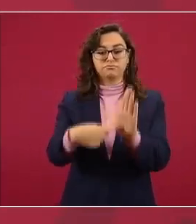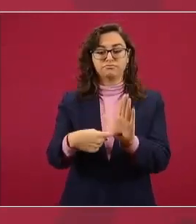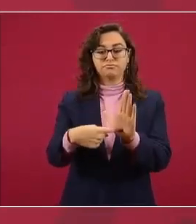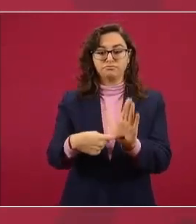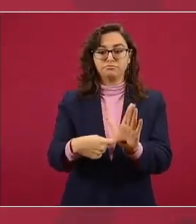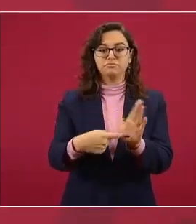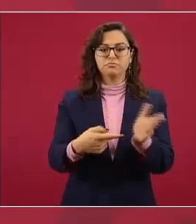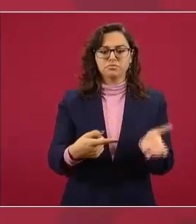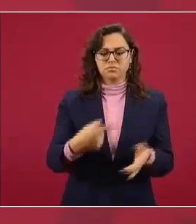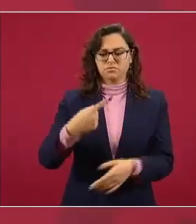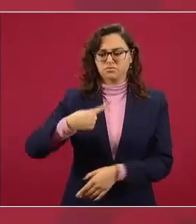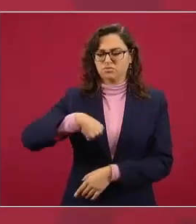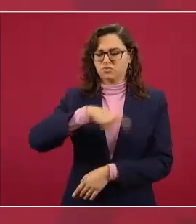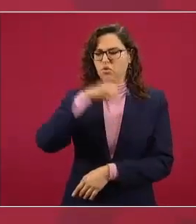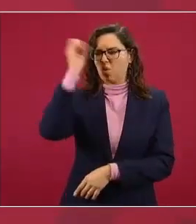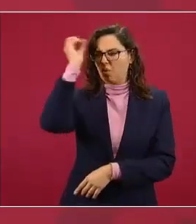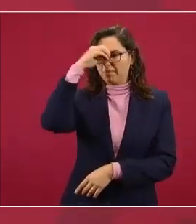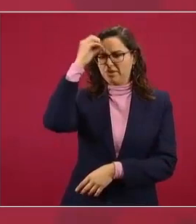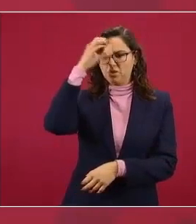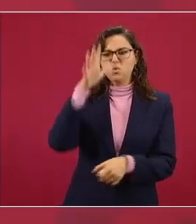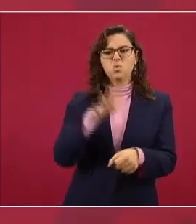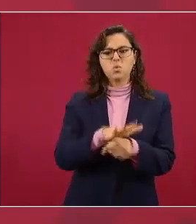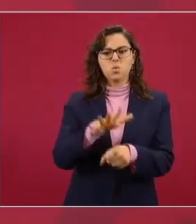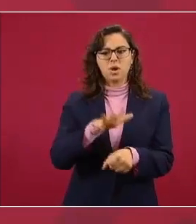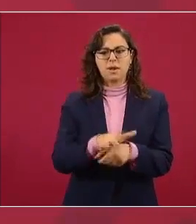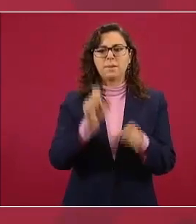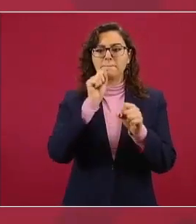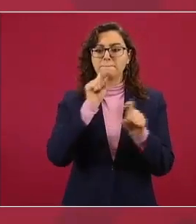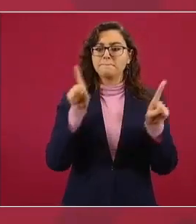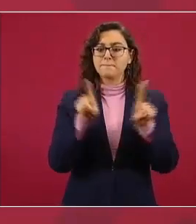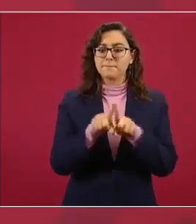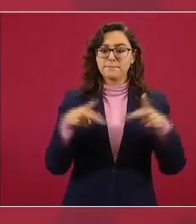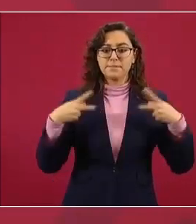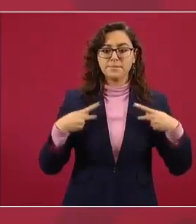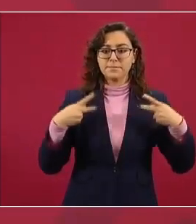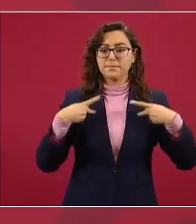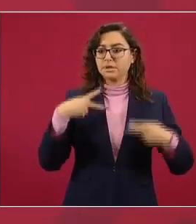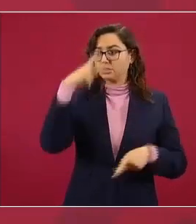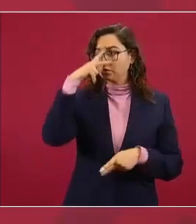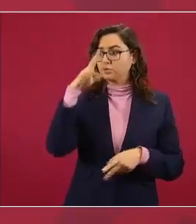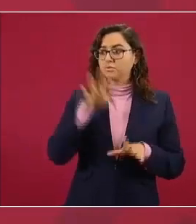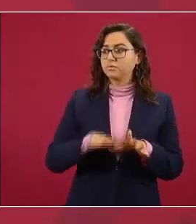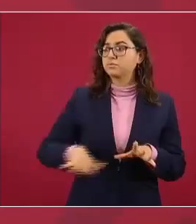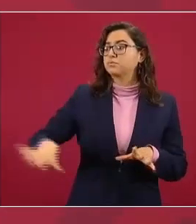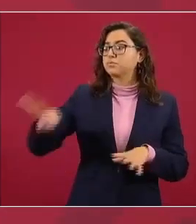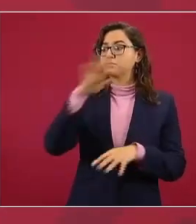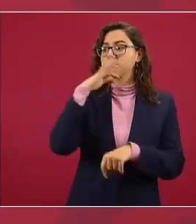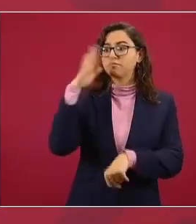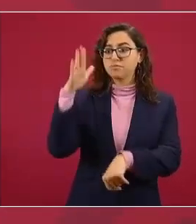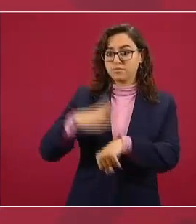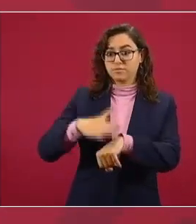informar a los mexicanos sobre este asunto.